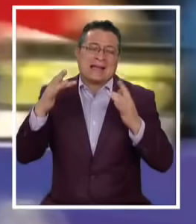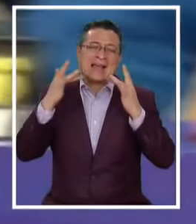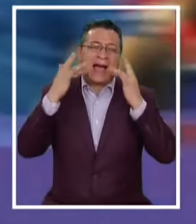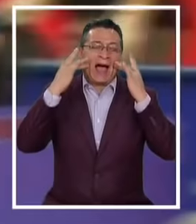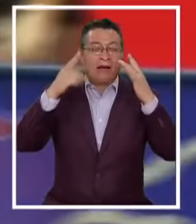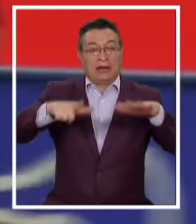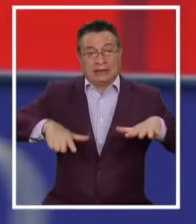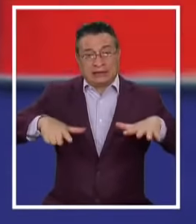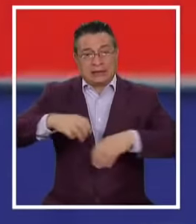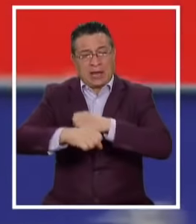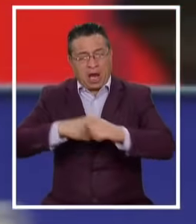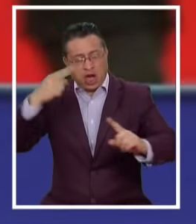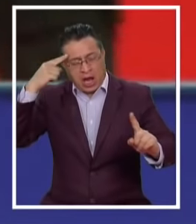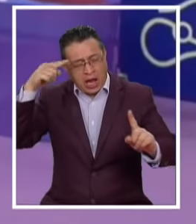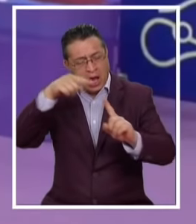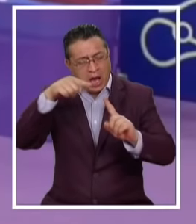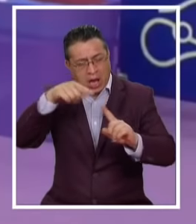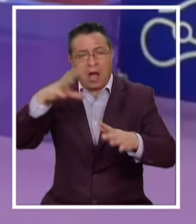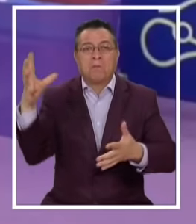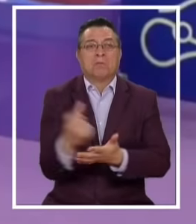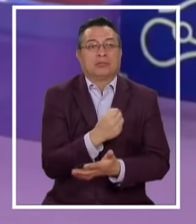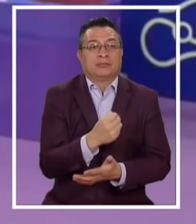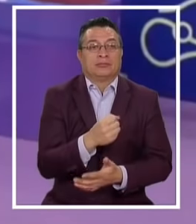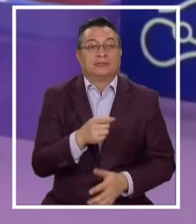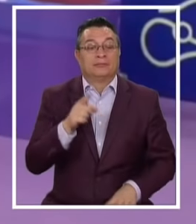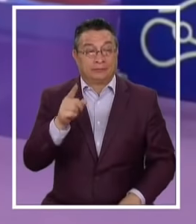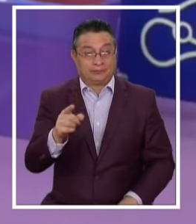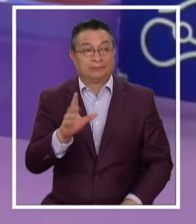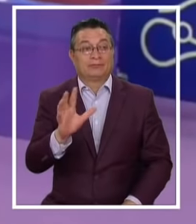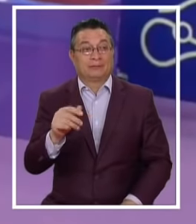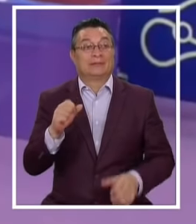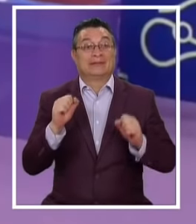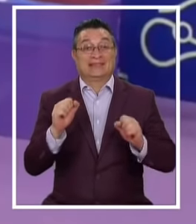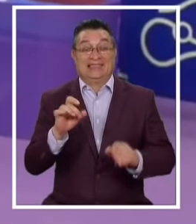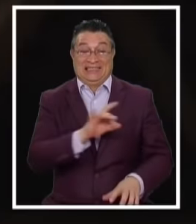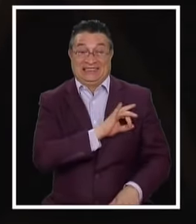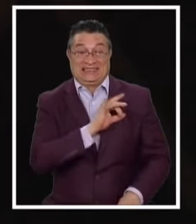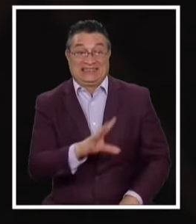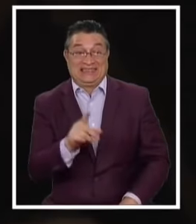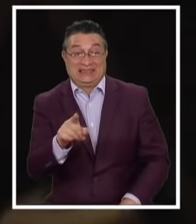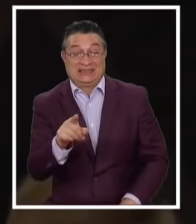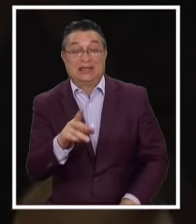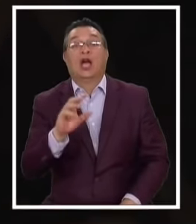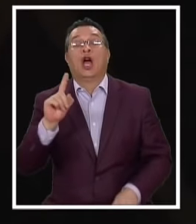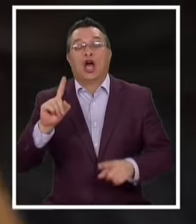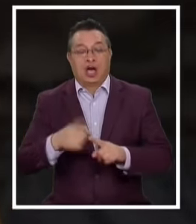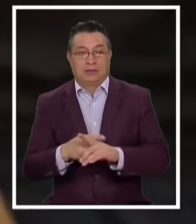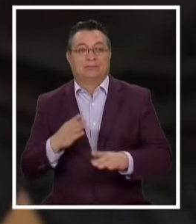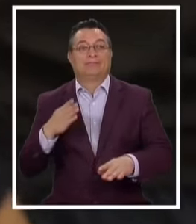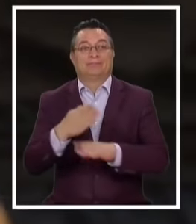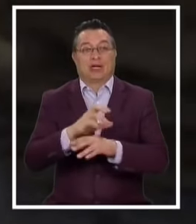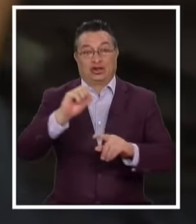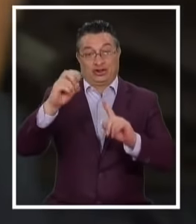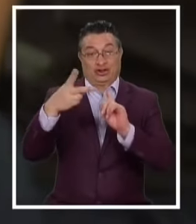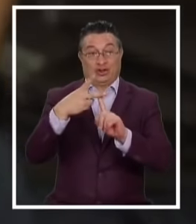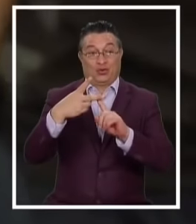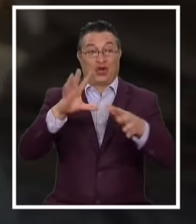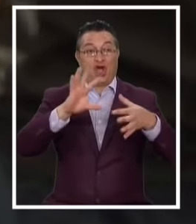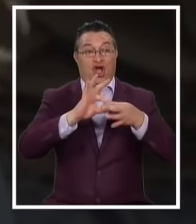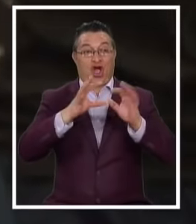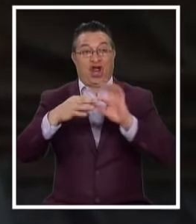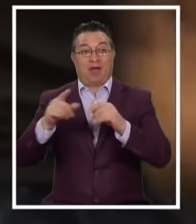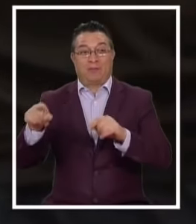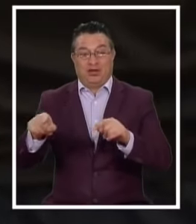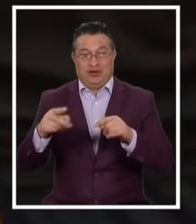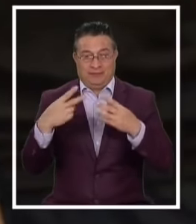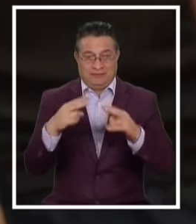17 años Sin el sueño olímpico Paulina Vega La estrella Del tenis de mesa Volverá a vivir La emoción De sus segundos Juegos Olímpicos